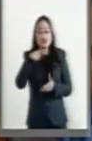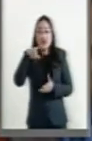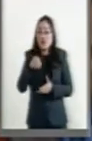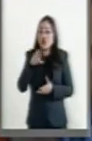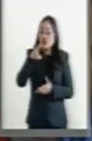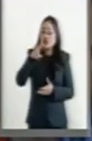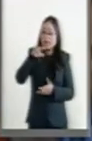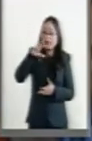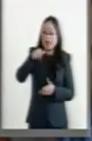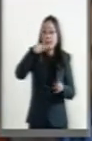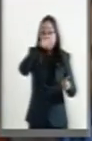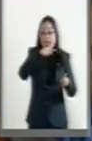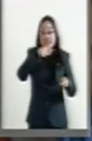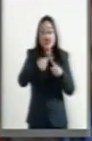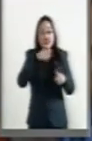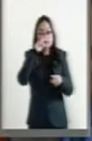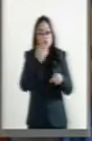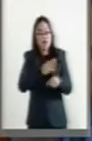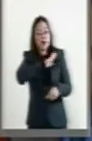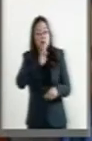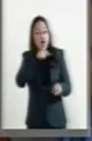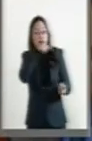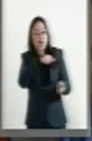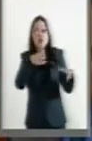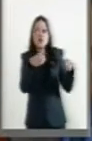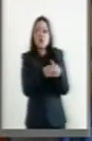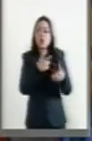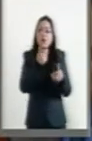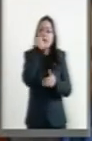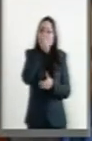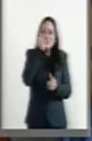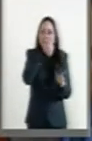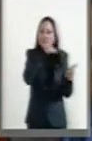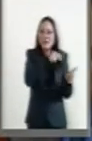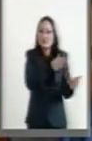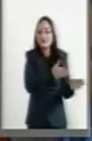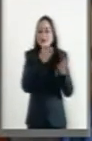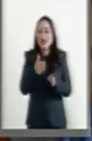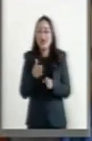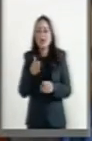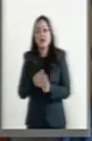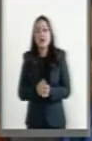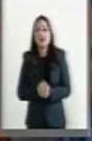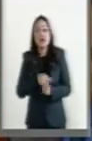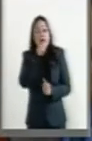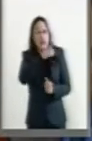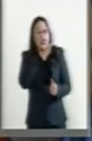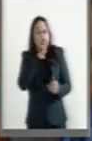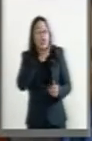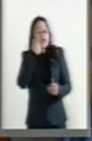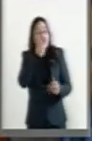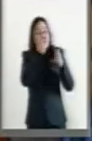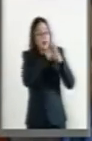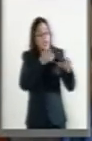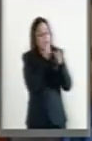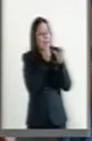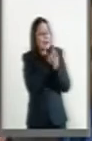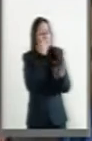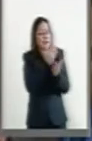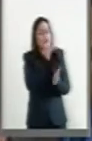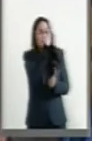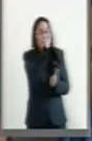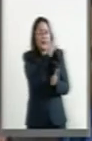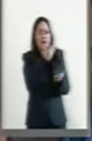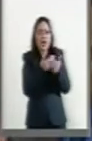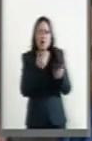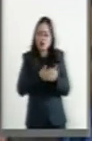víctima de un grupo de estudiantes que ese día pedían lo que por ley es su derecho, el reinicio de clases. Es hora de decirlo